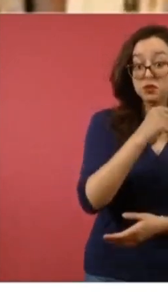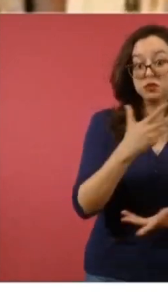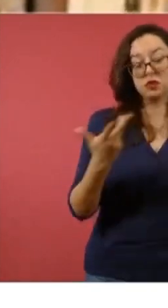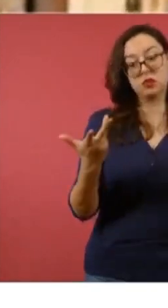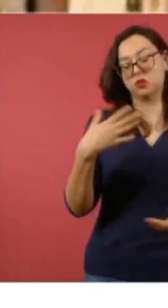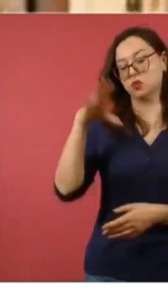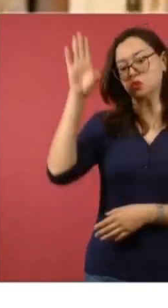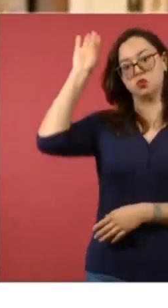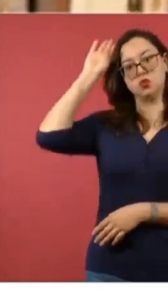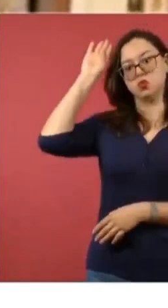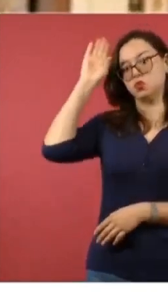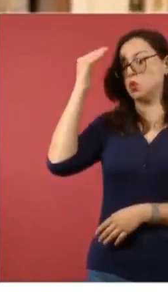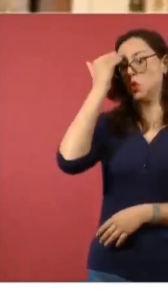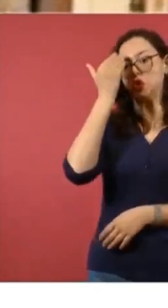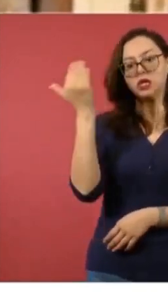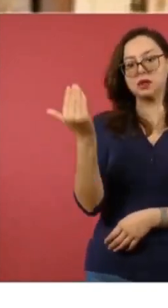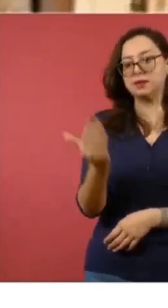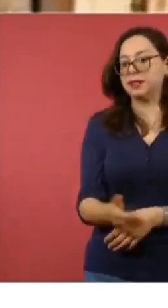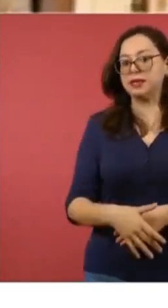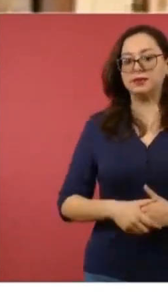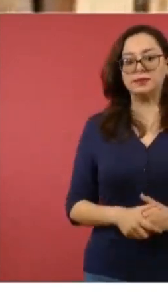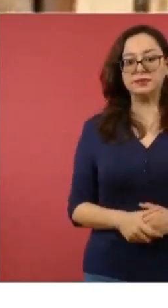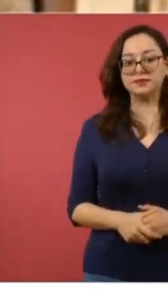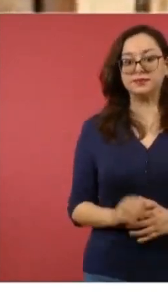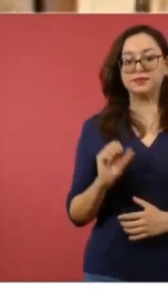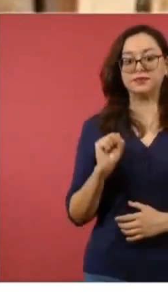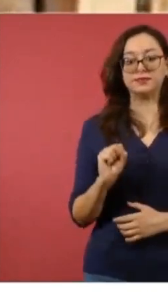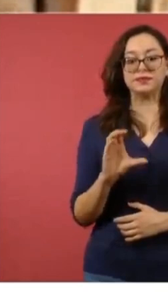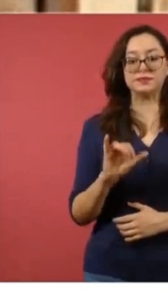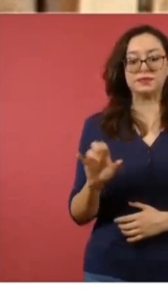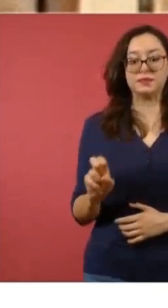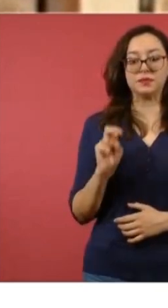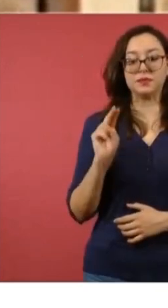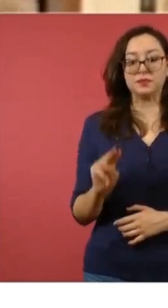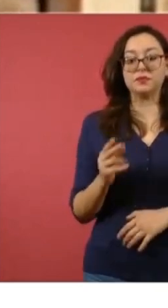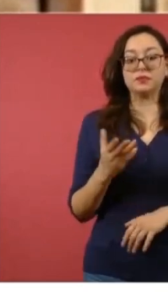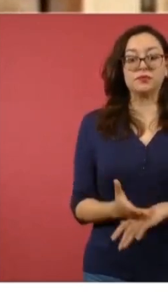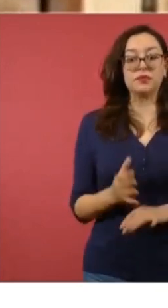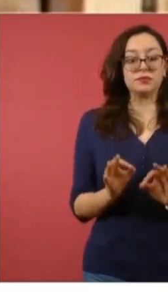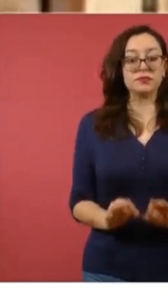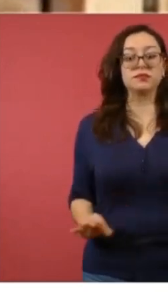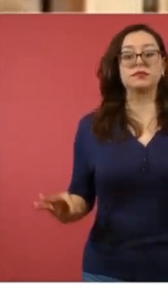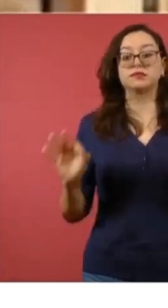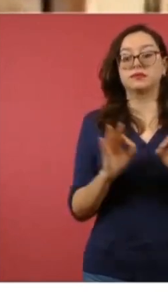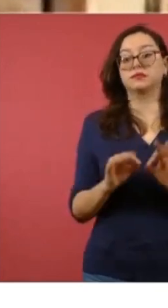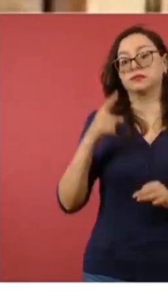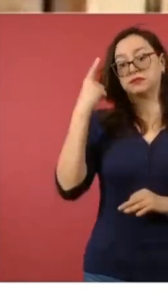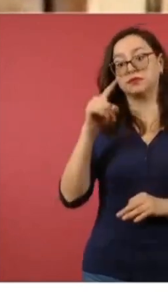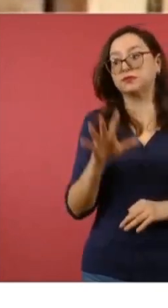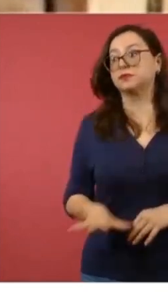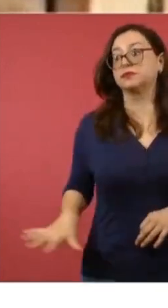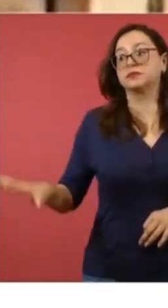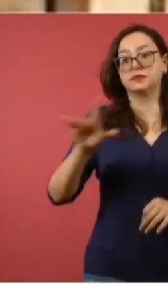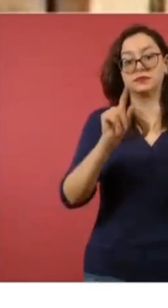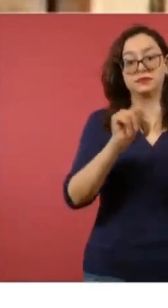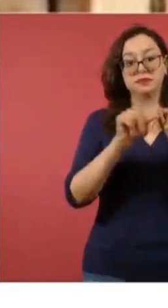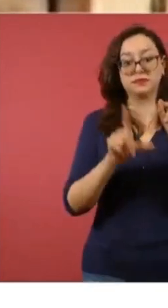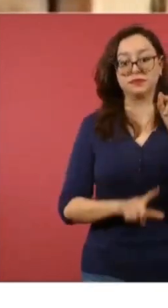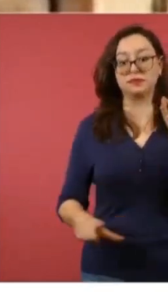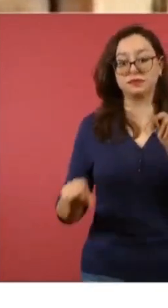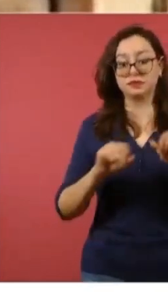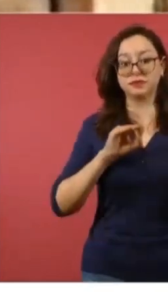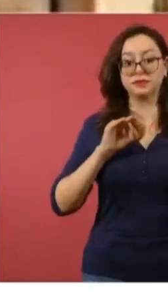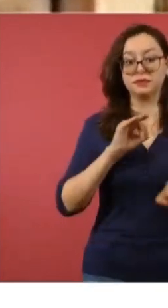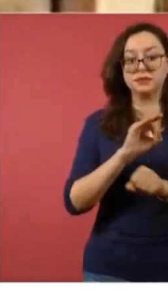barbaridad, una barbaridad. La Suprema Corte es fundamental en la vida de México, de